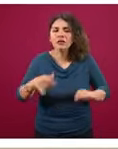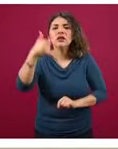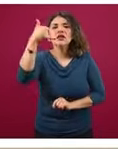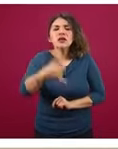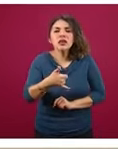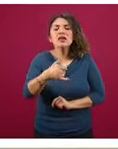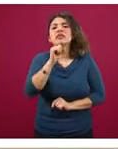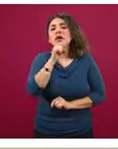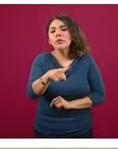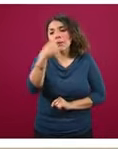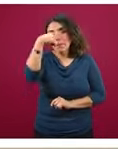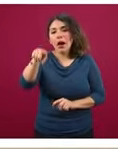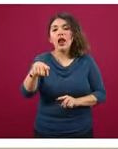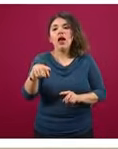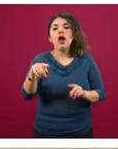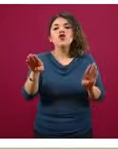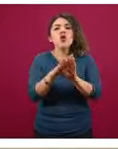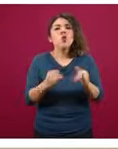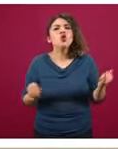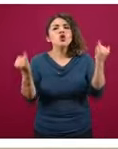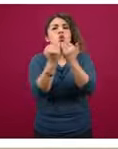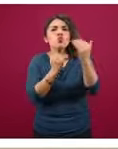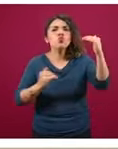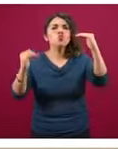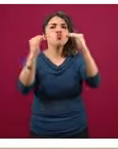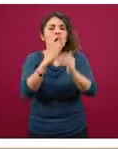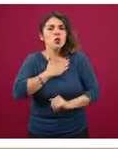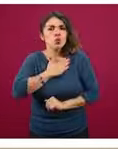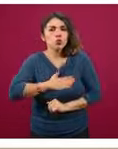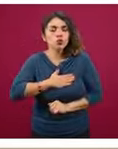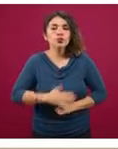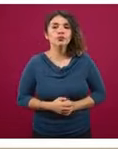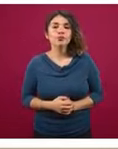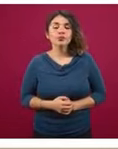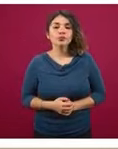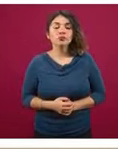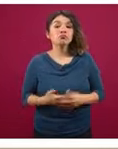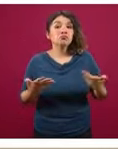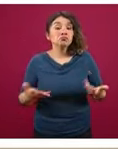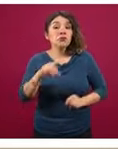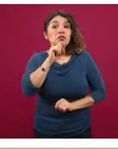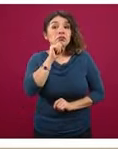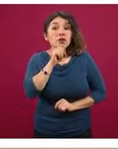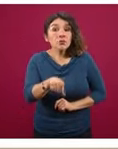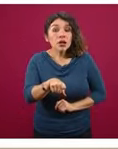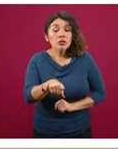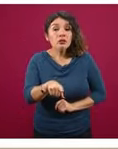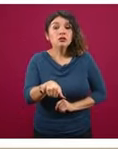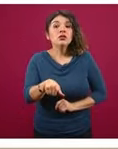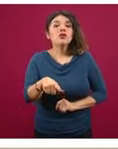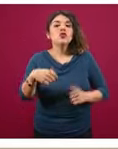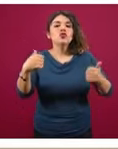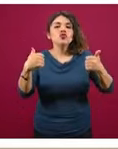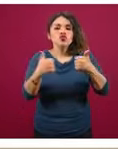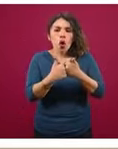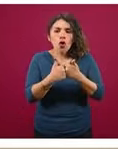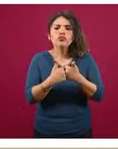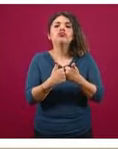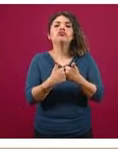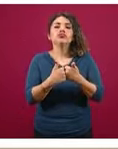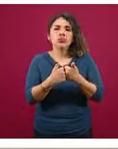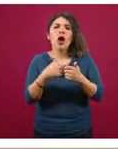materia, desde luego, de relaciones igualitarias. Y también a través de distancia y